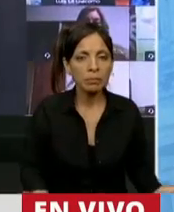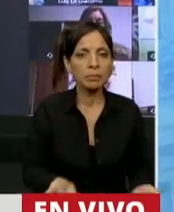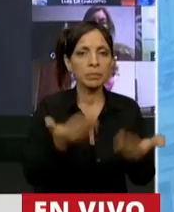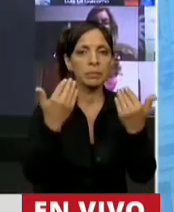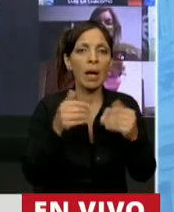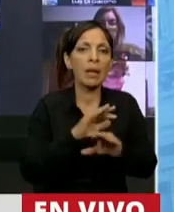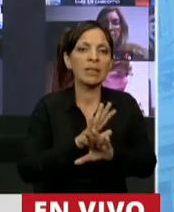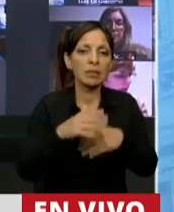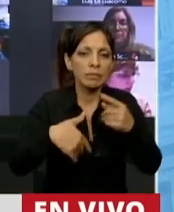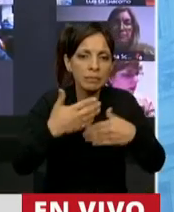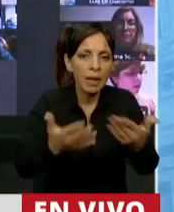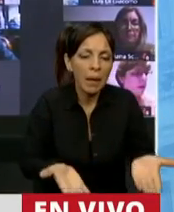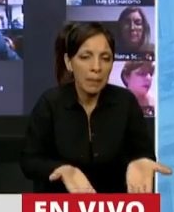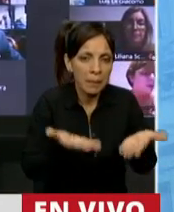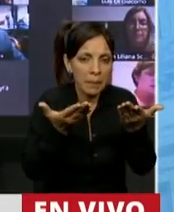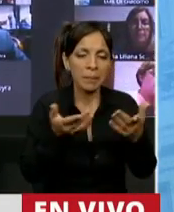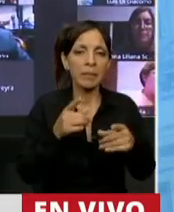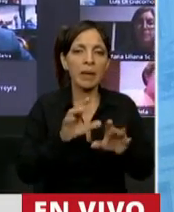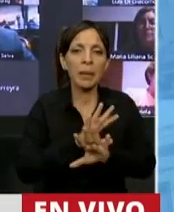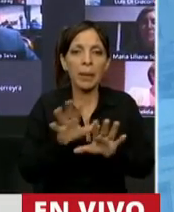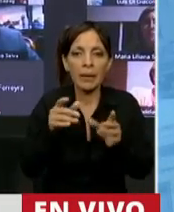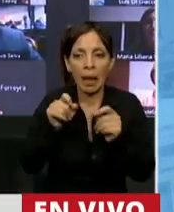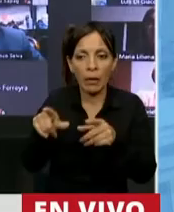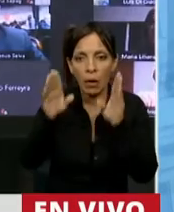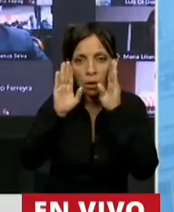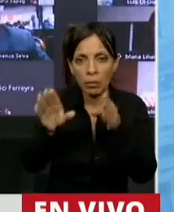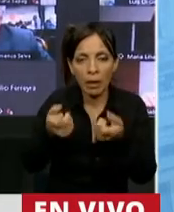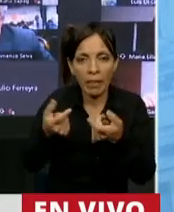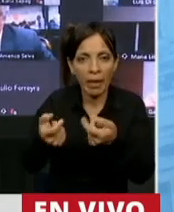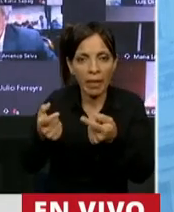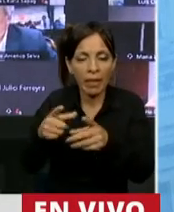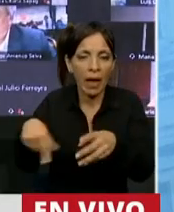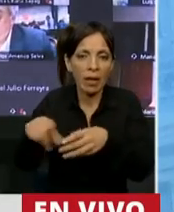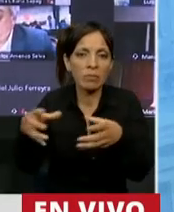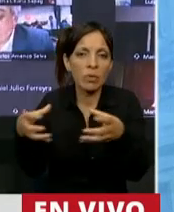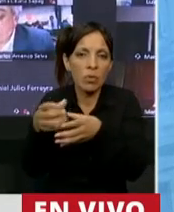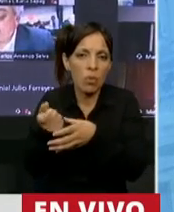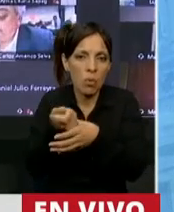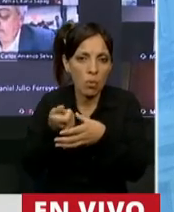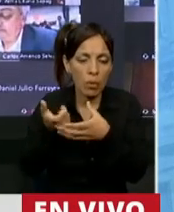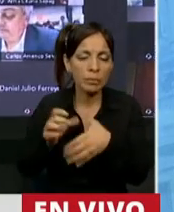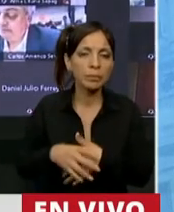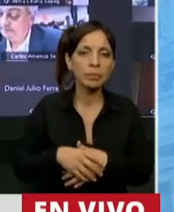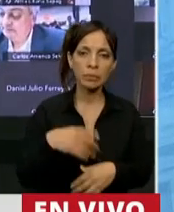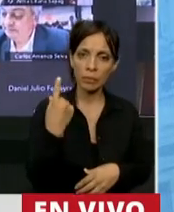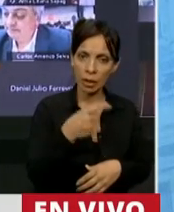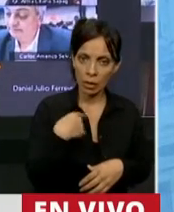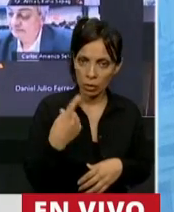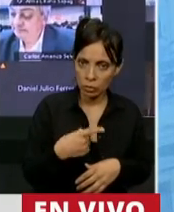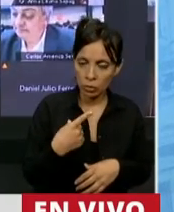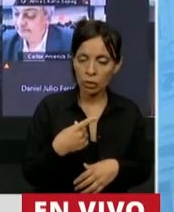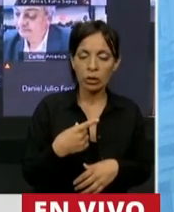situación en la que están y no siga habiendo concentración de riqueza en manos de unos pocos. Nosotros no vamos, señor Presidente,